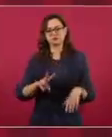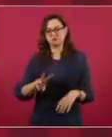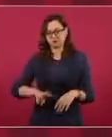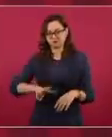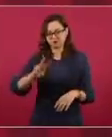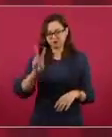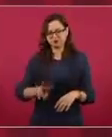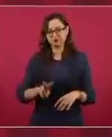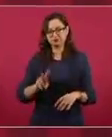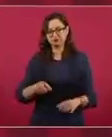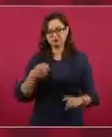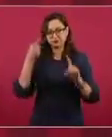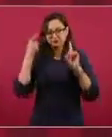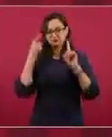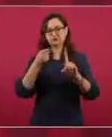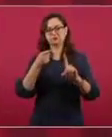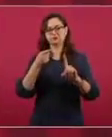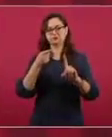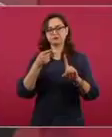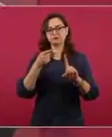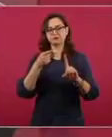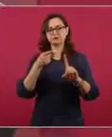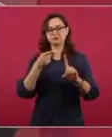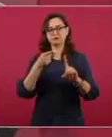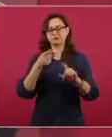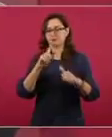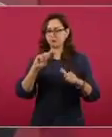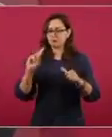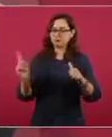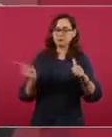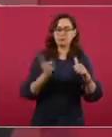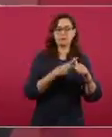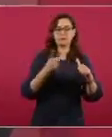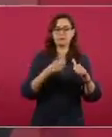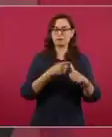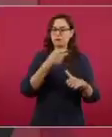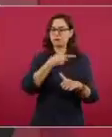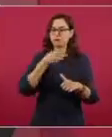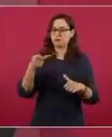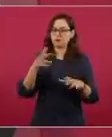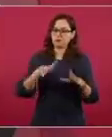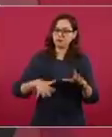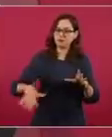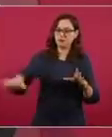principio de que por el bien de todos, primero los pobres,